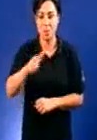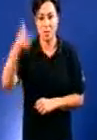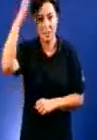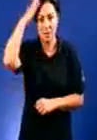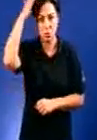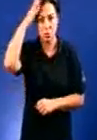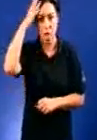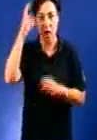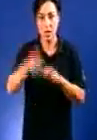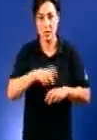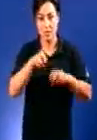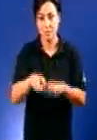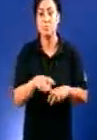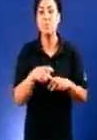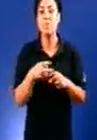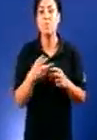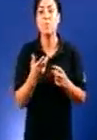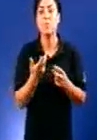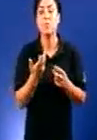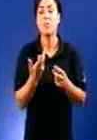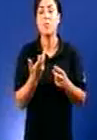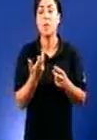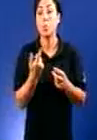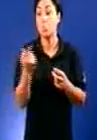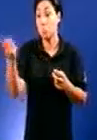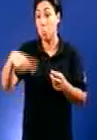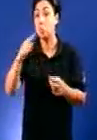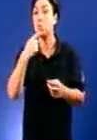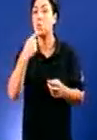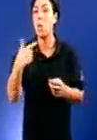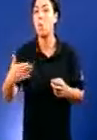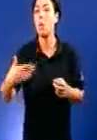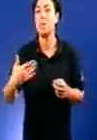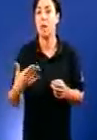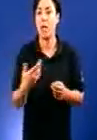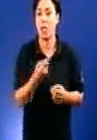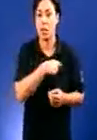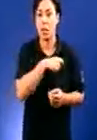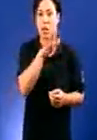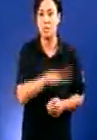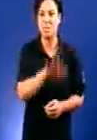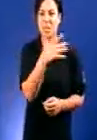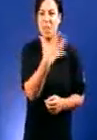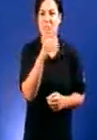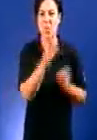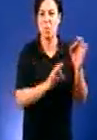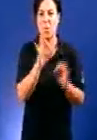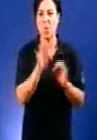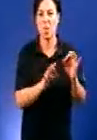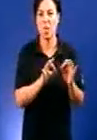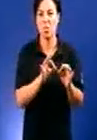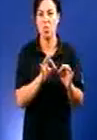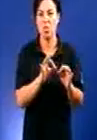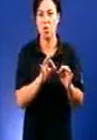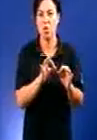Vostedes están dicindo que non pasa nada porque neste país o 5% dos